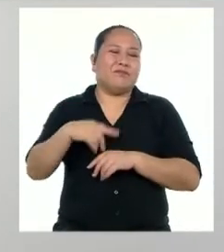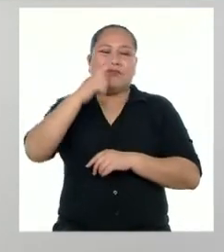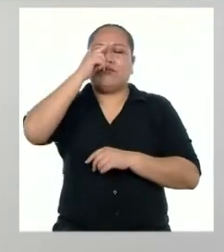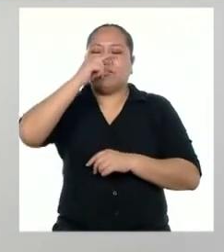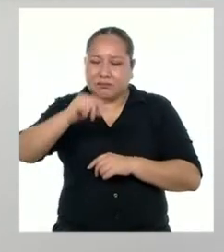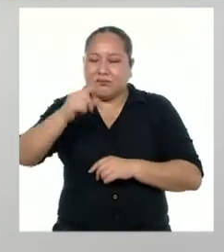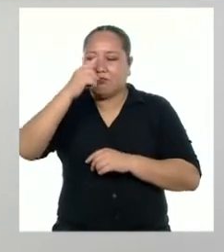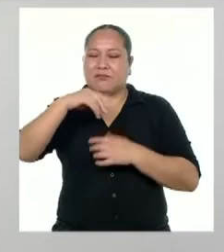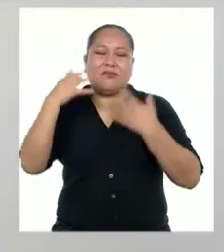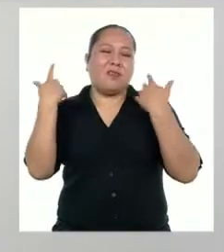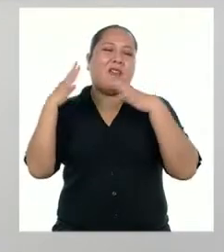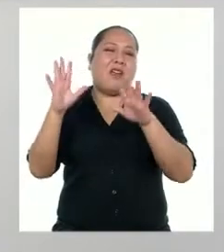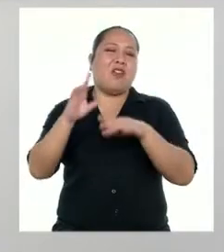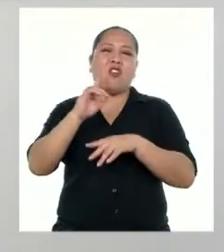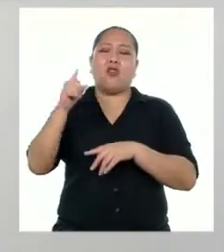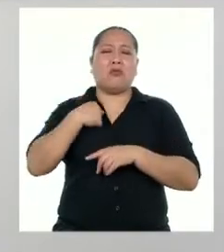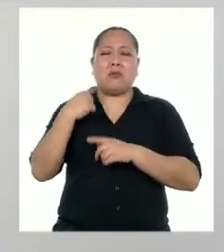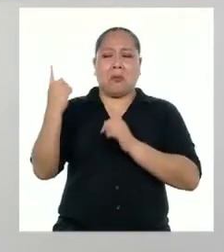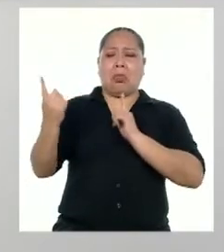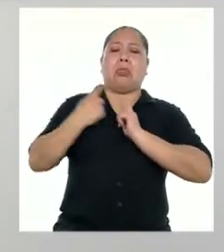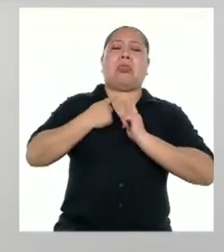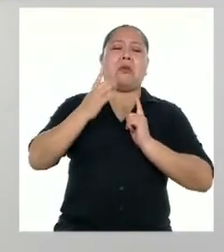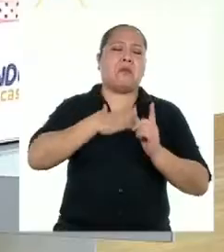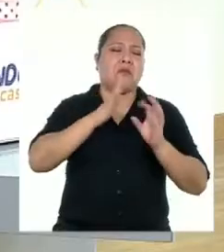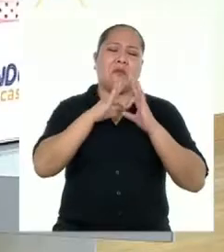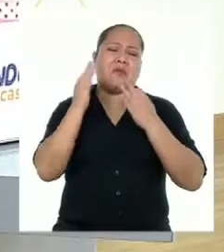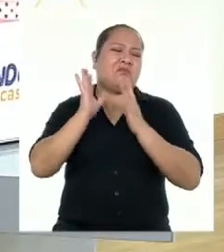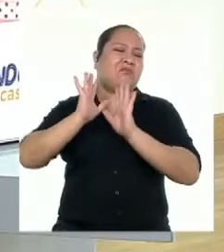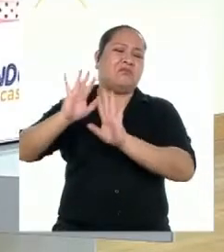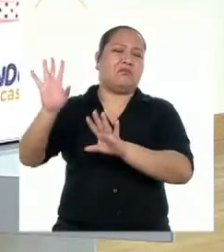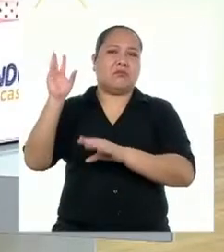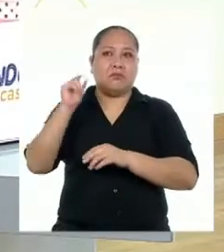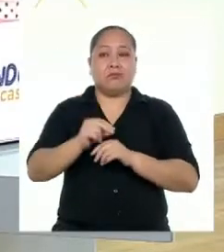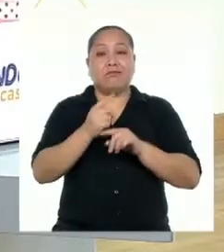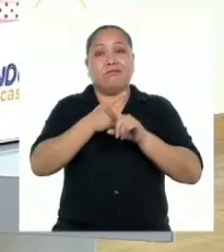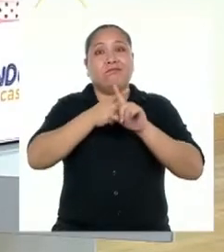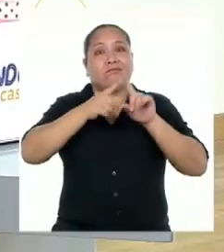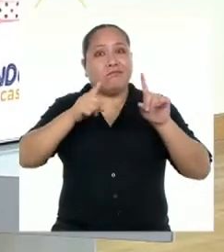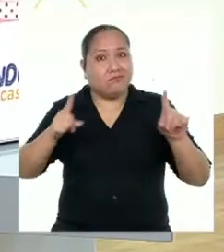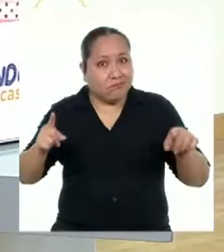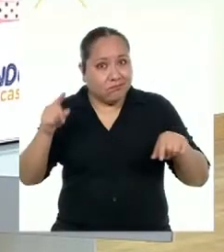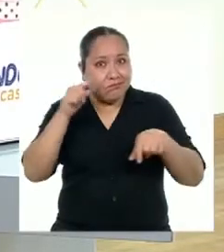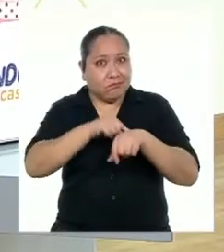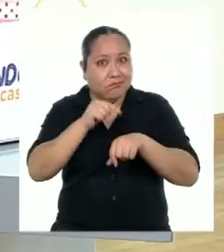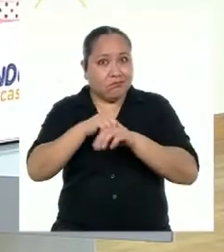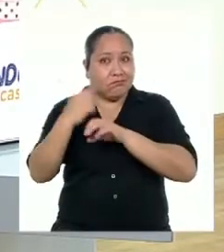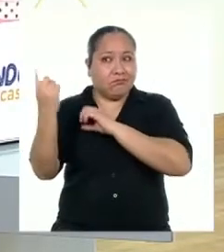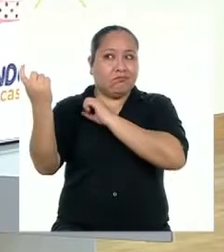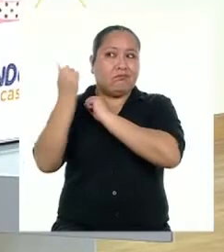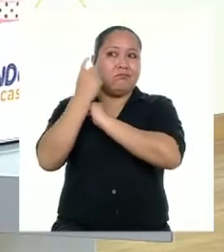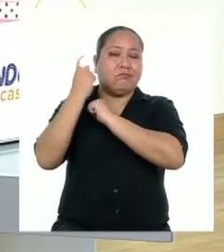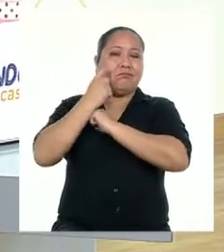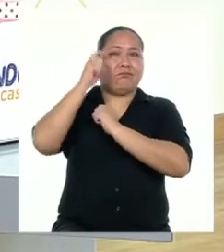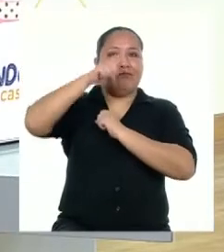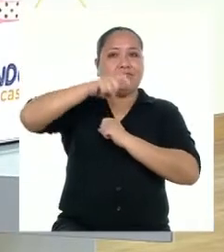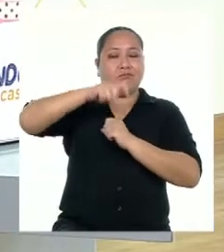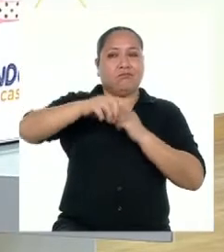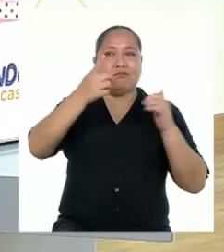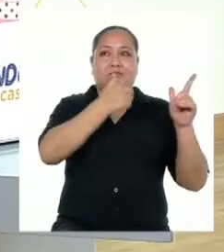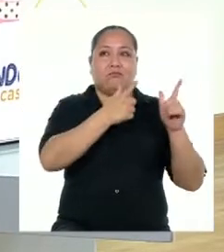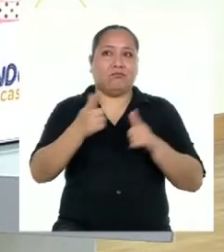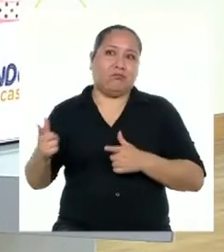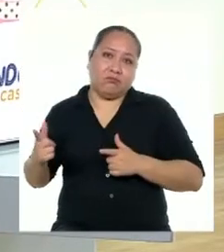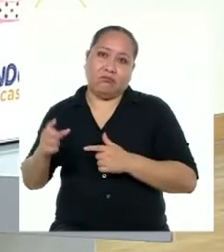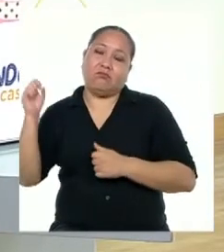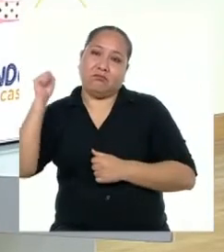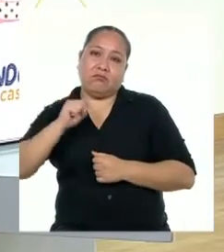gripe o que nunca llegaría a nuestras familias. Pero el tiempo nos enseñó que debíamos estar listas y